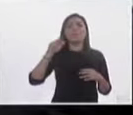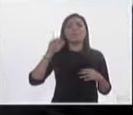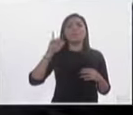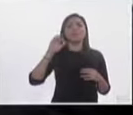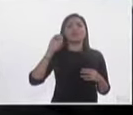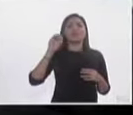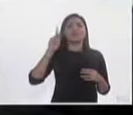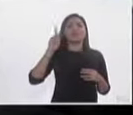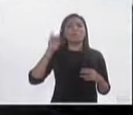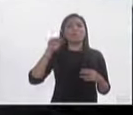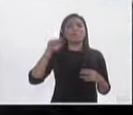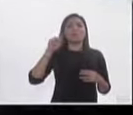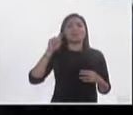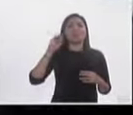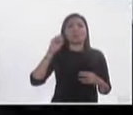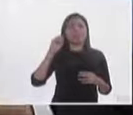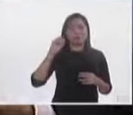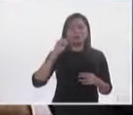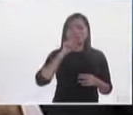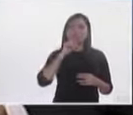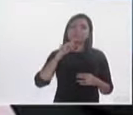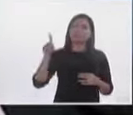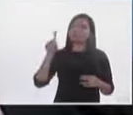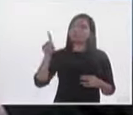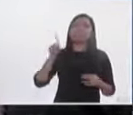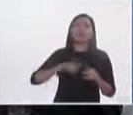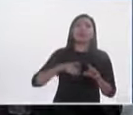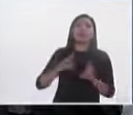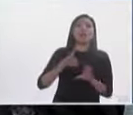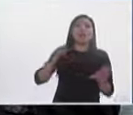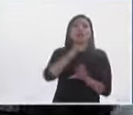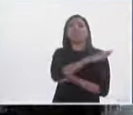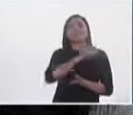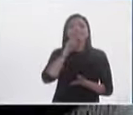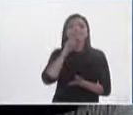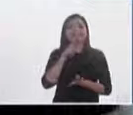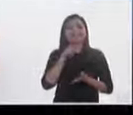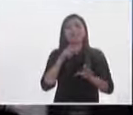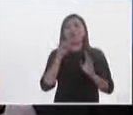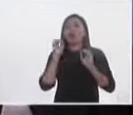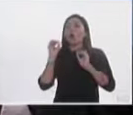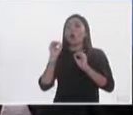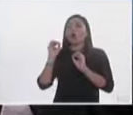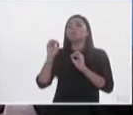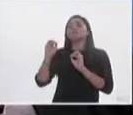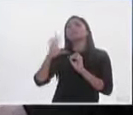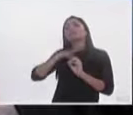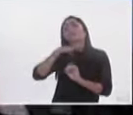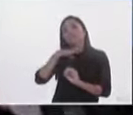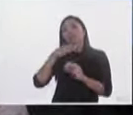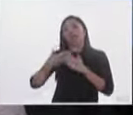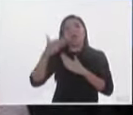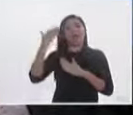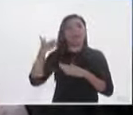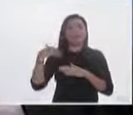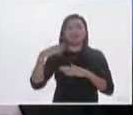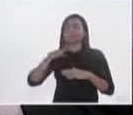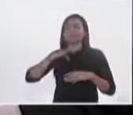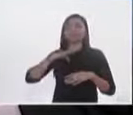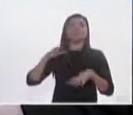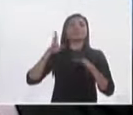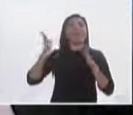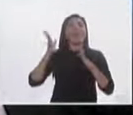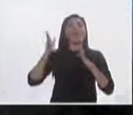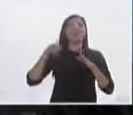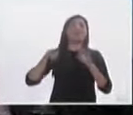ciudadanos que no habían tenido militancia previa u otros, perdón, que ya habían estado en la palestra en algún partido